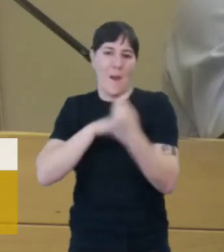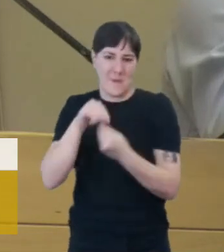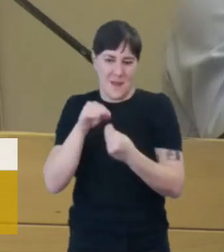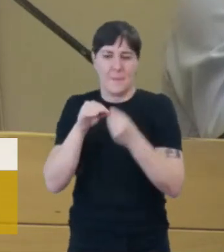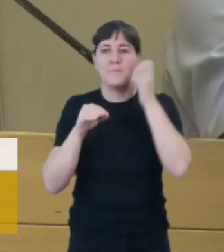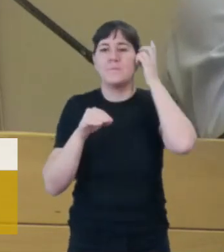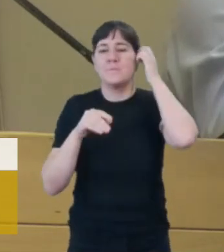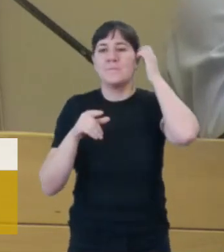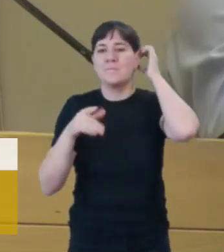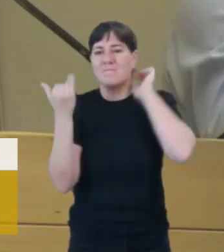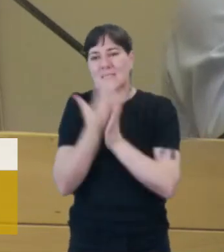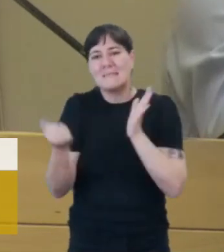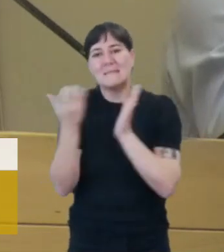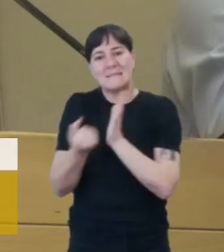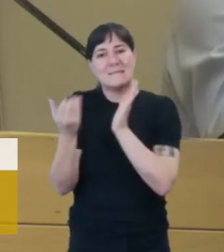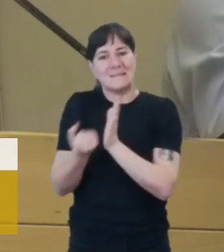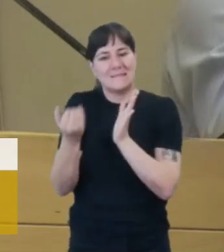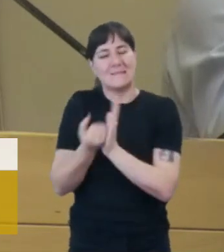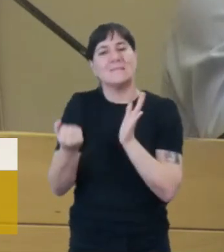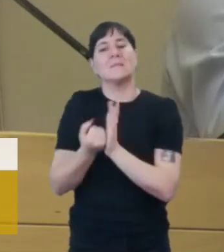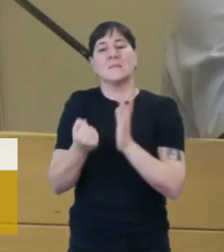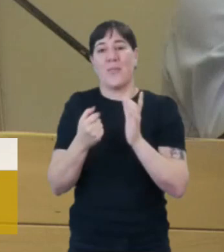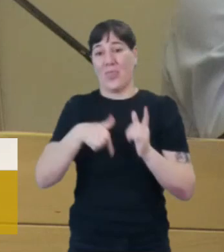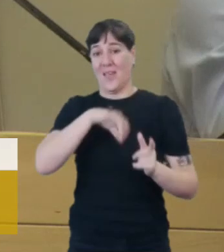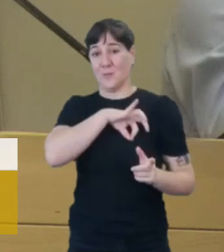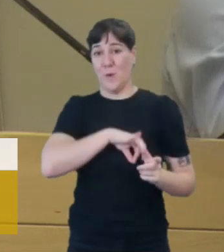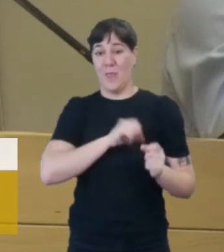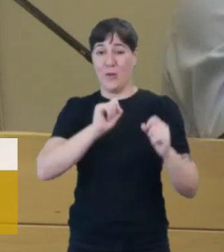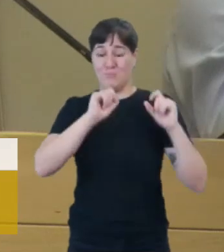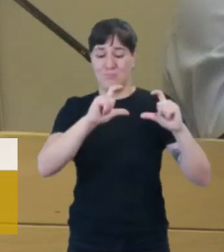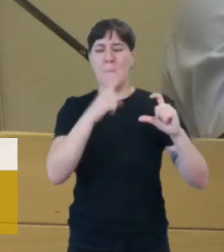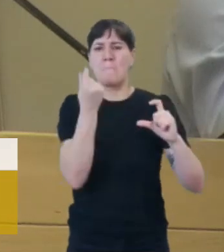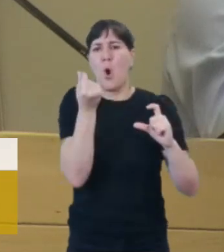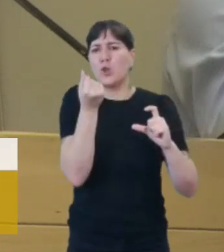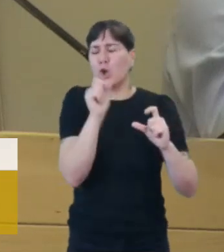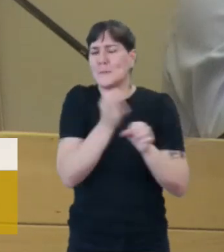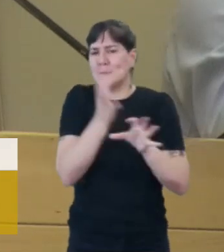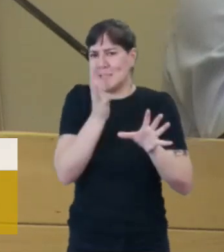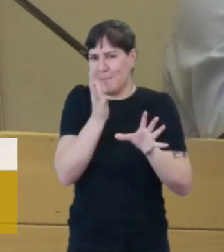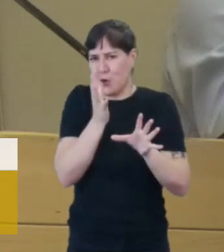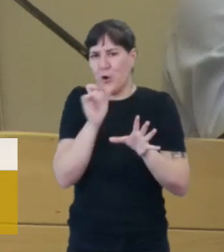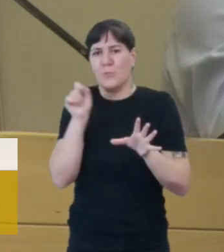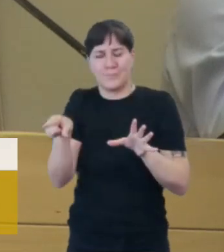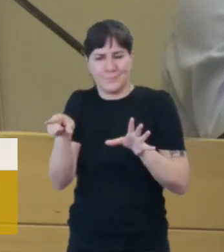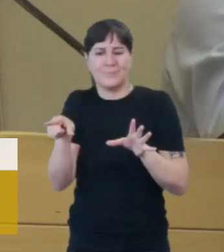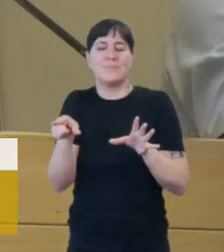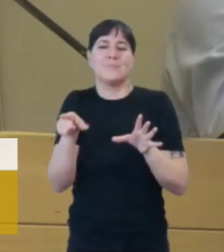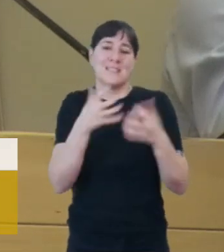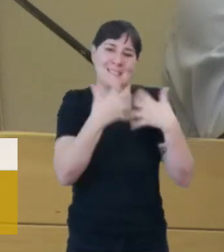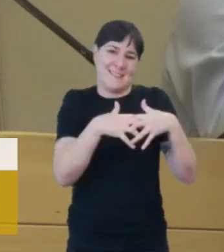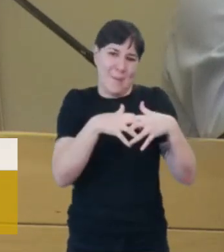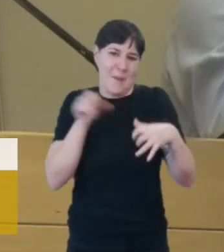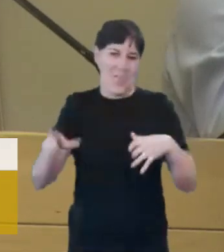hasta hoy exentos, que empezarían a pagar un monto específico, siendo ellos adherentes al sistema por